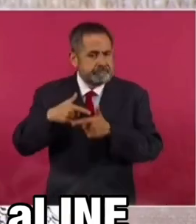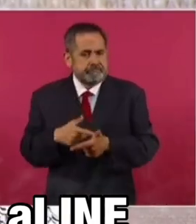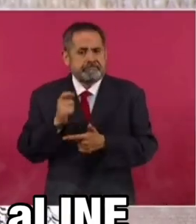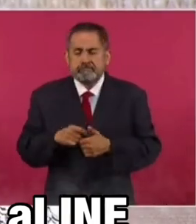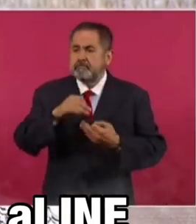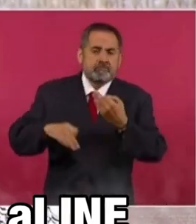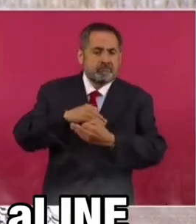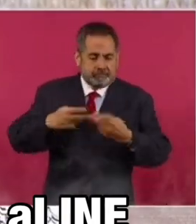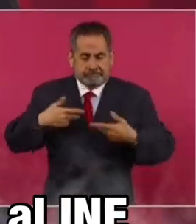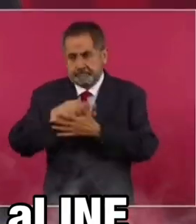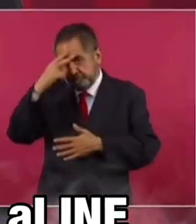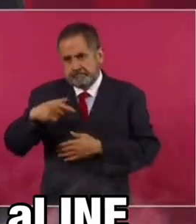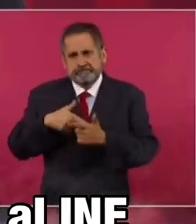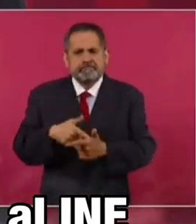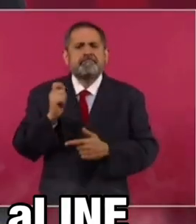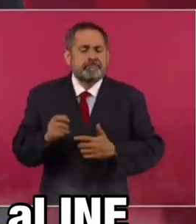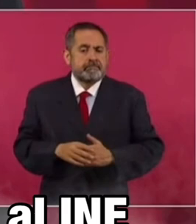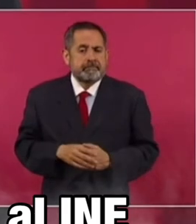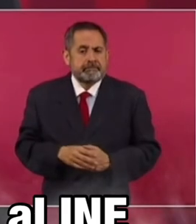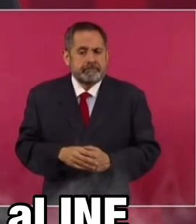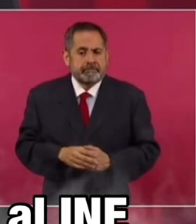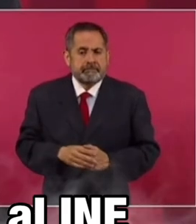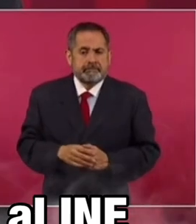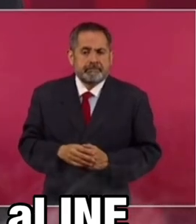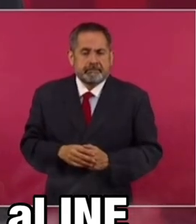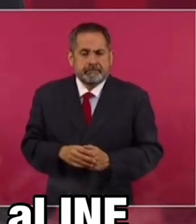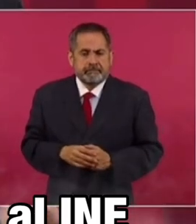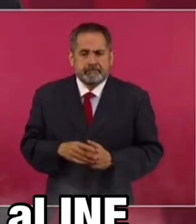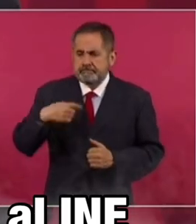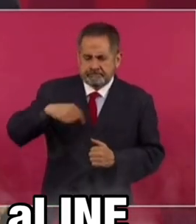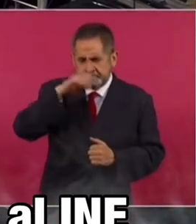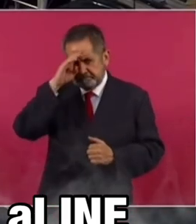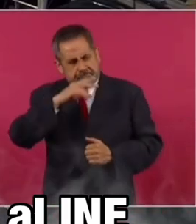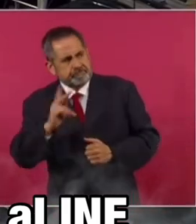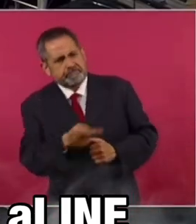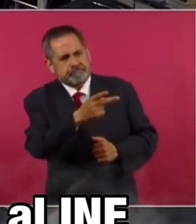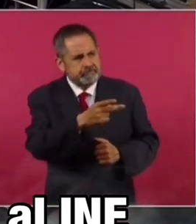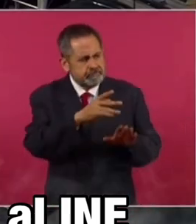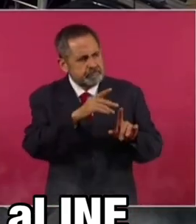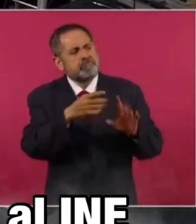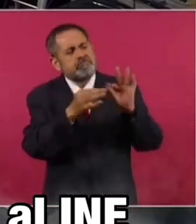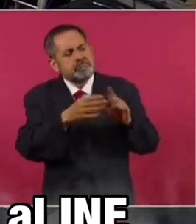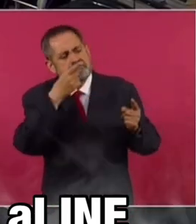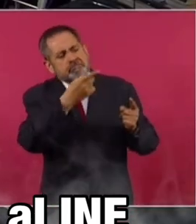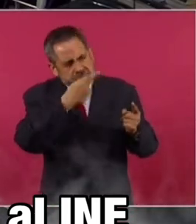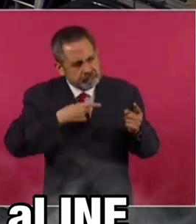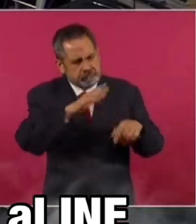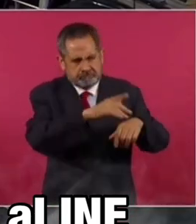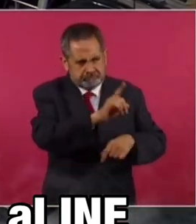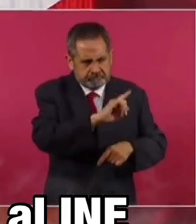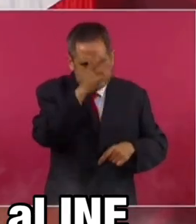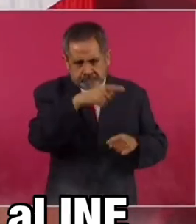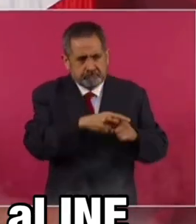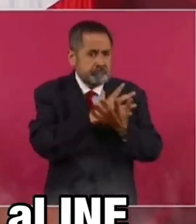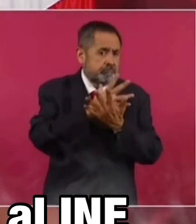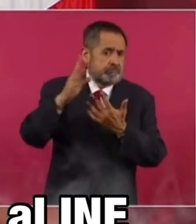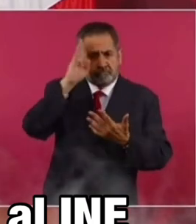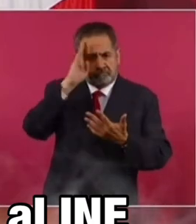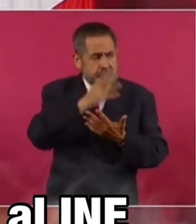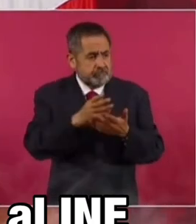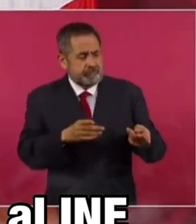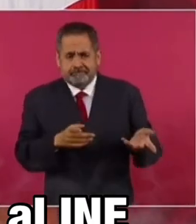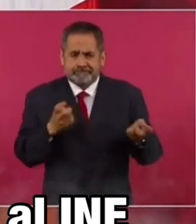todos los mexicanos, es cuestionar, criticar los excesos.